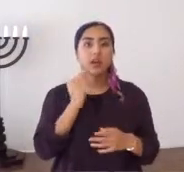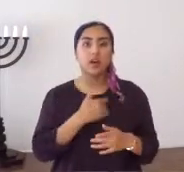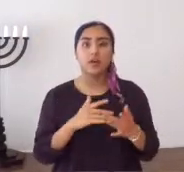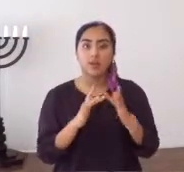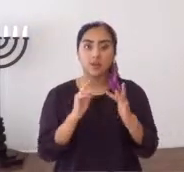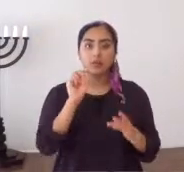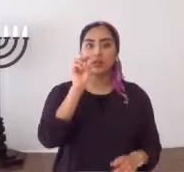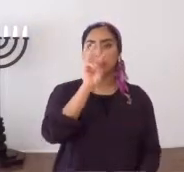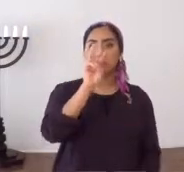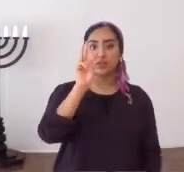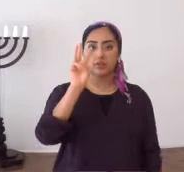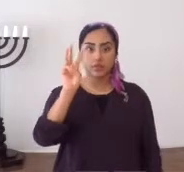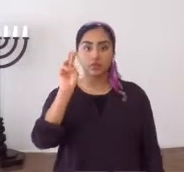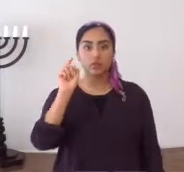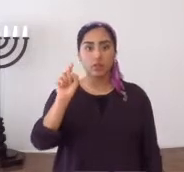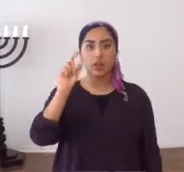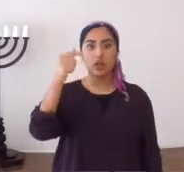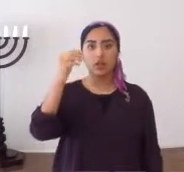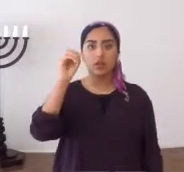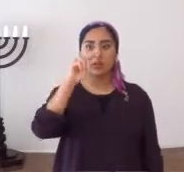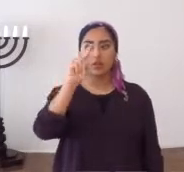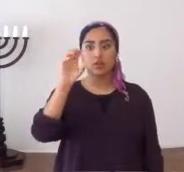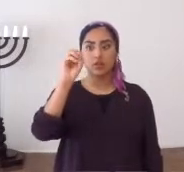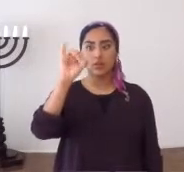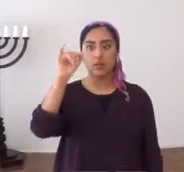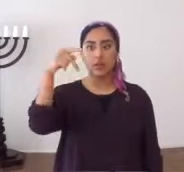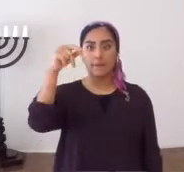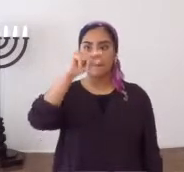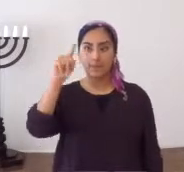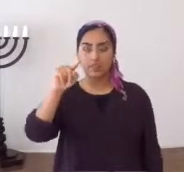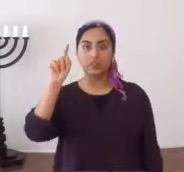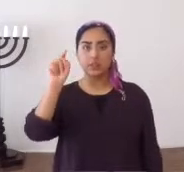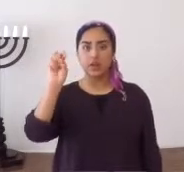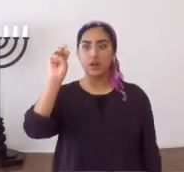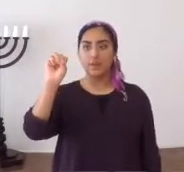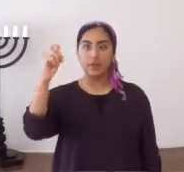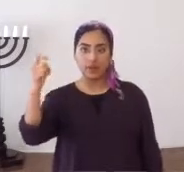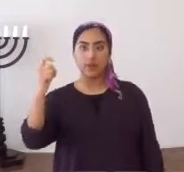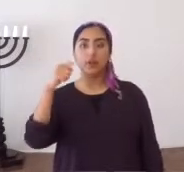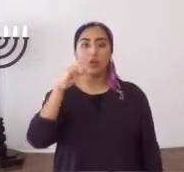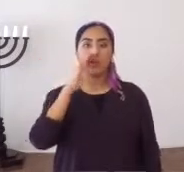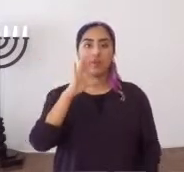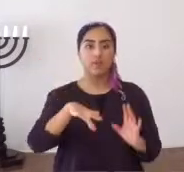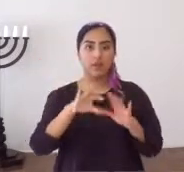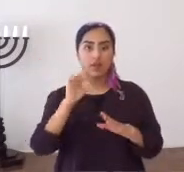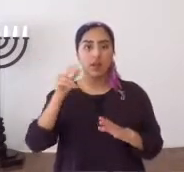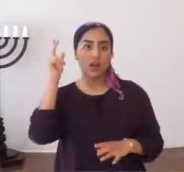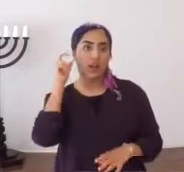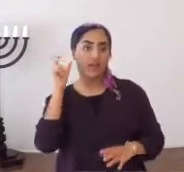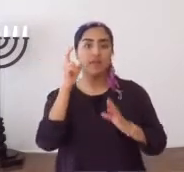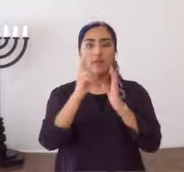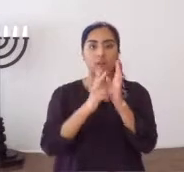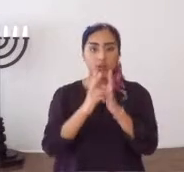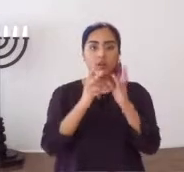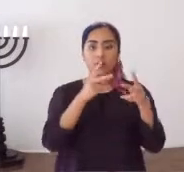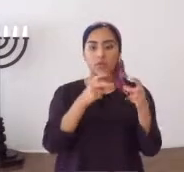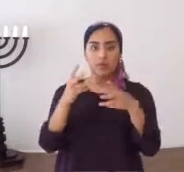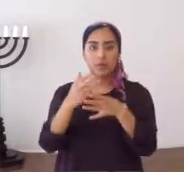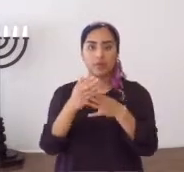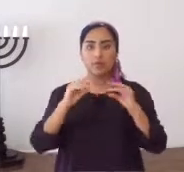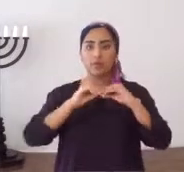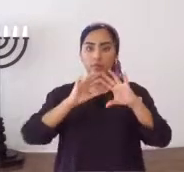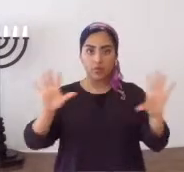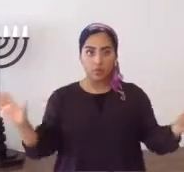visitar la página de internet www.gozoipaz.org. qué? Usted va a encontrar videos, audios y apuntes que puede usted bajar,